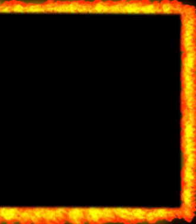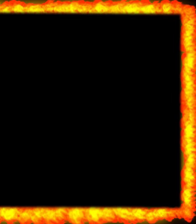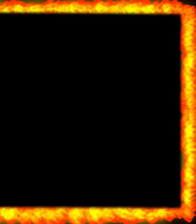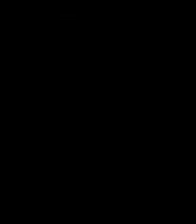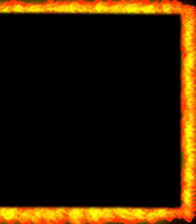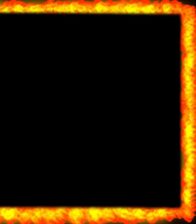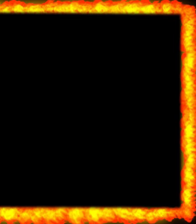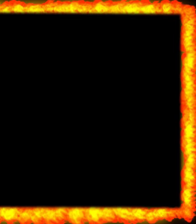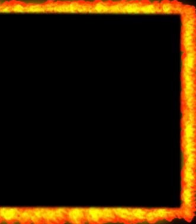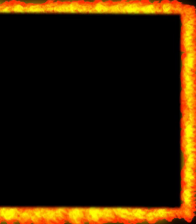Y así reaccionamos.